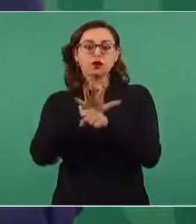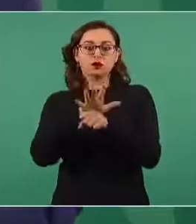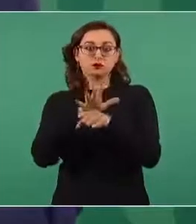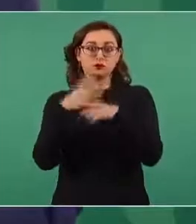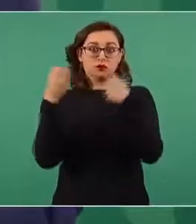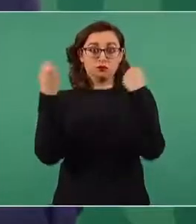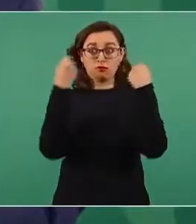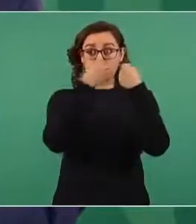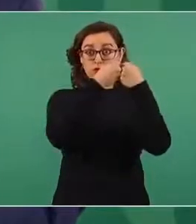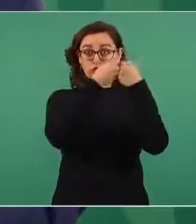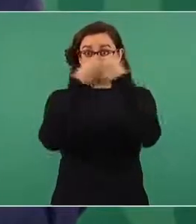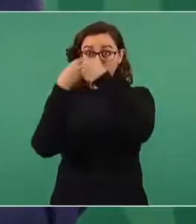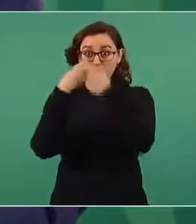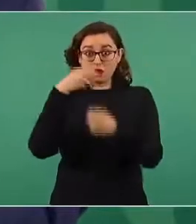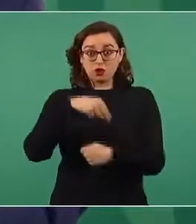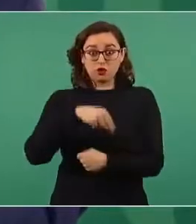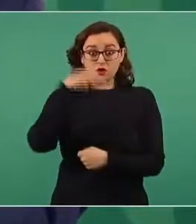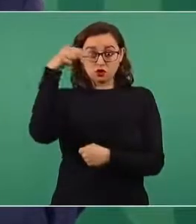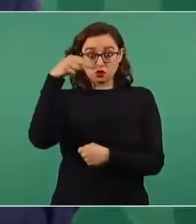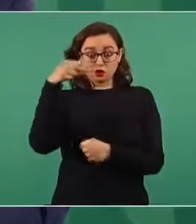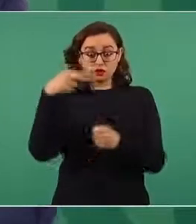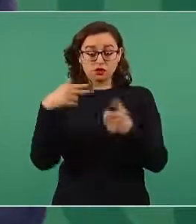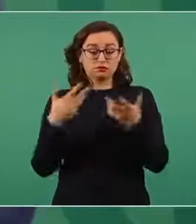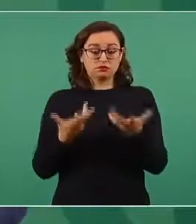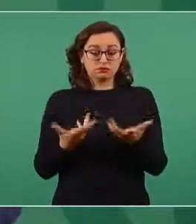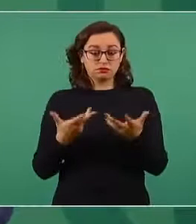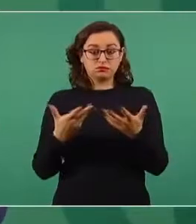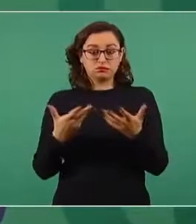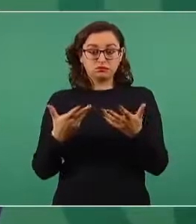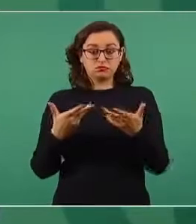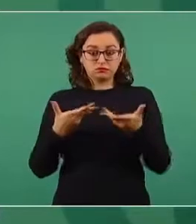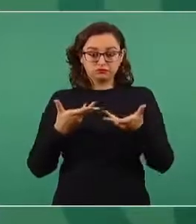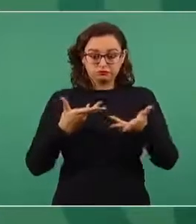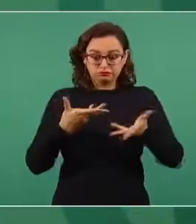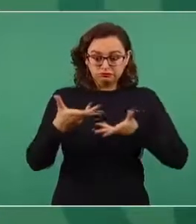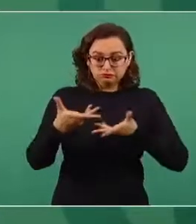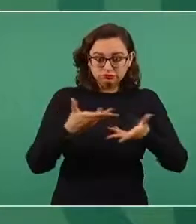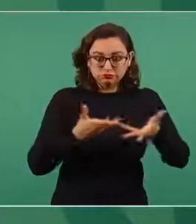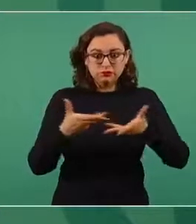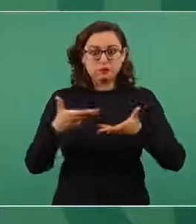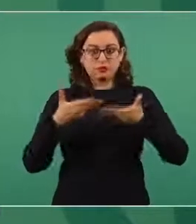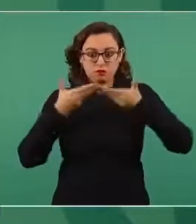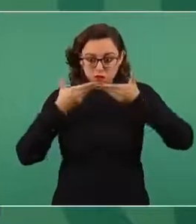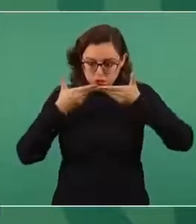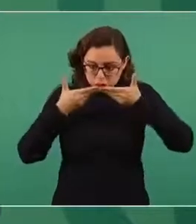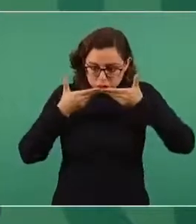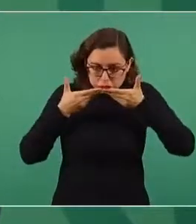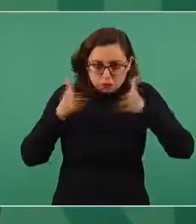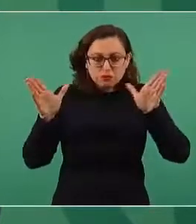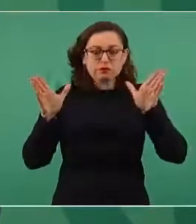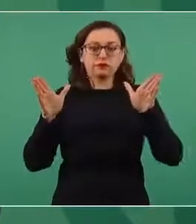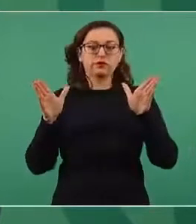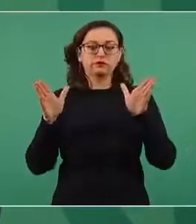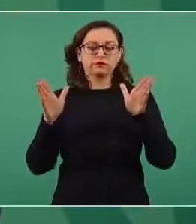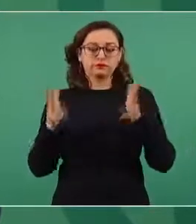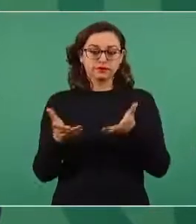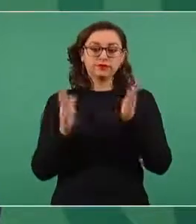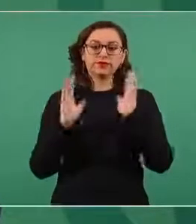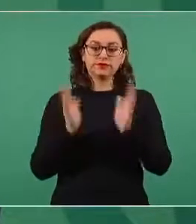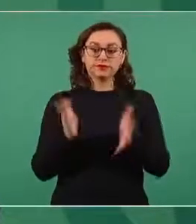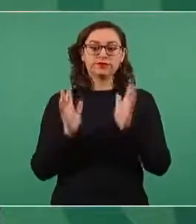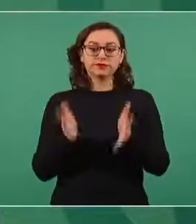comunicaciones en la frontera, que se abra